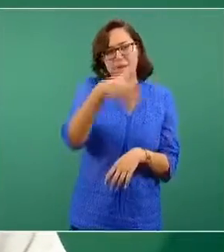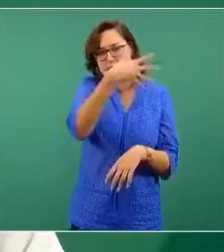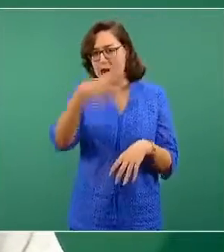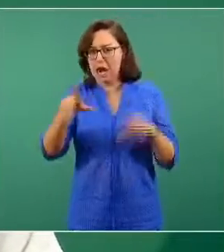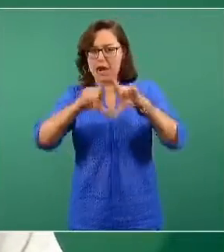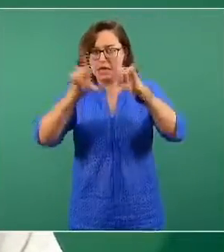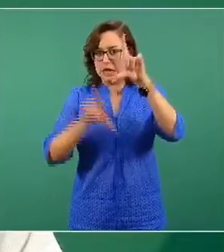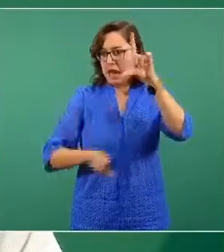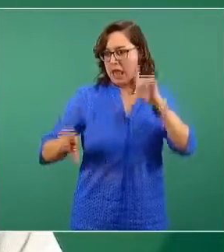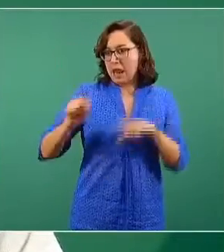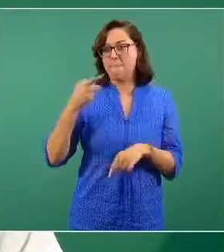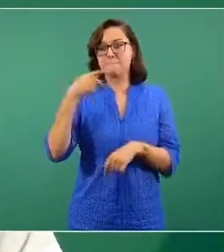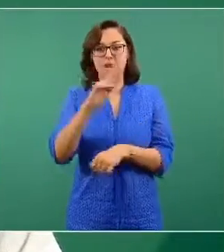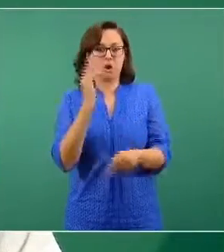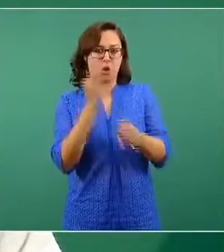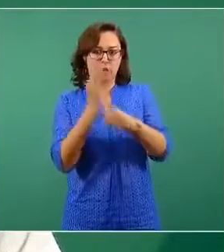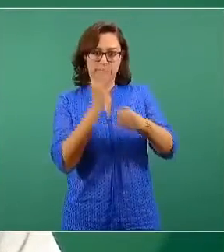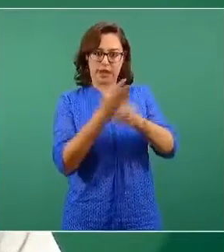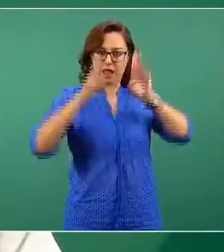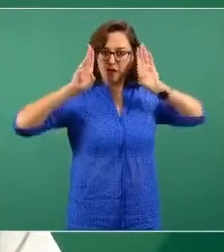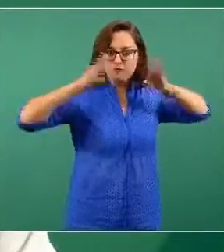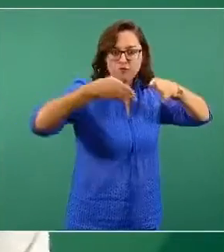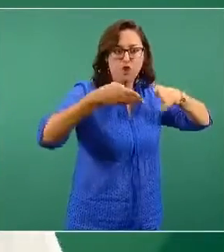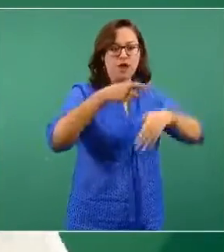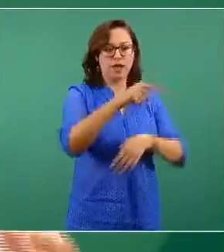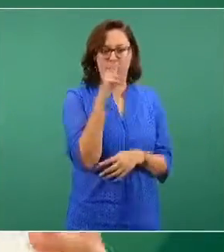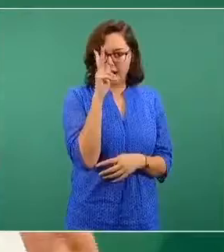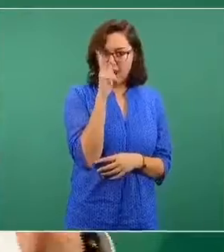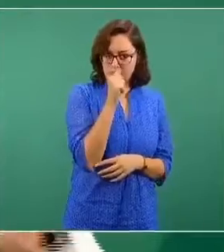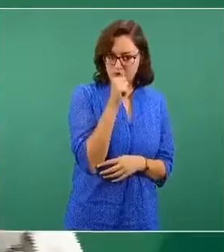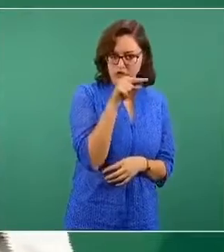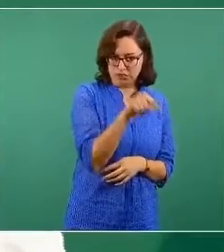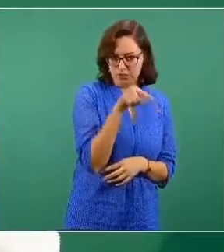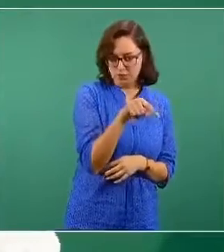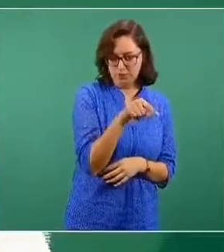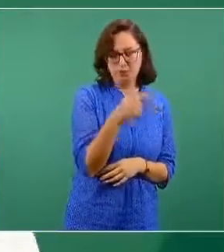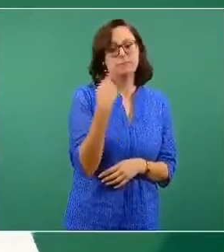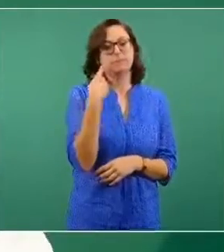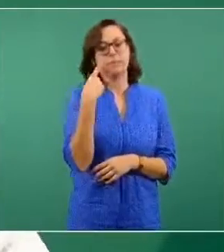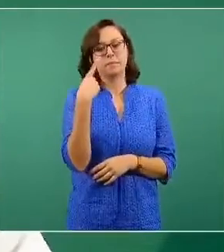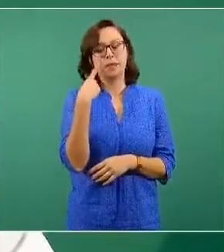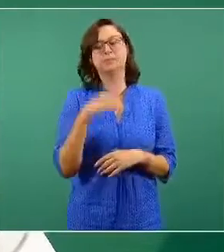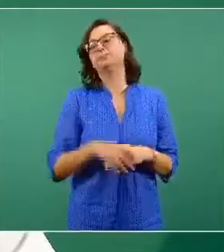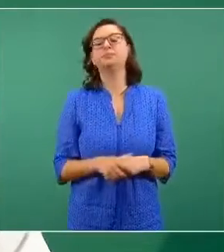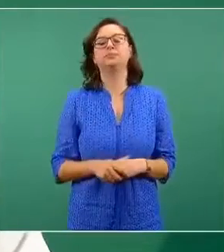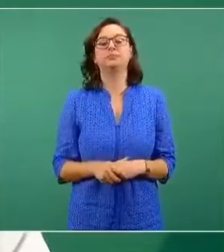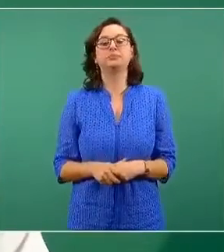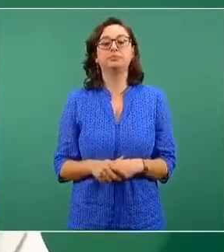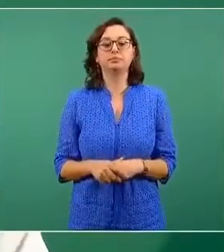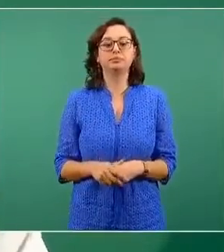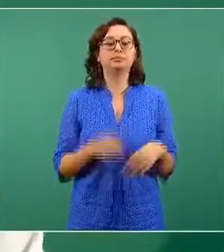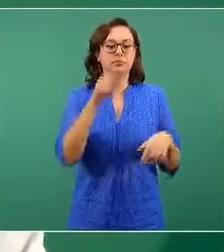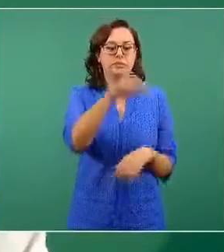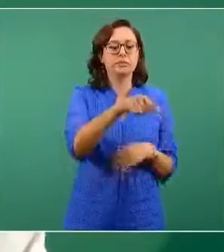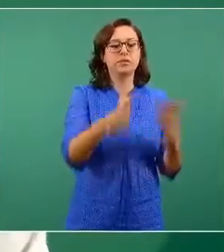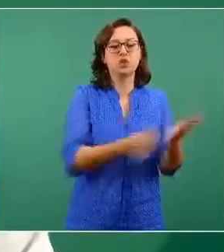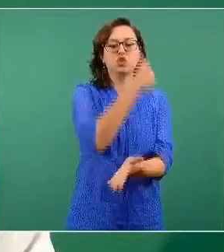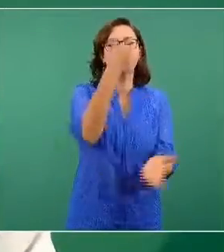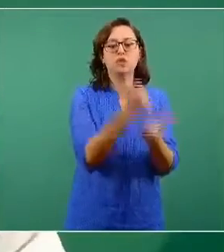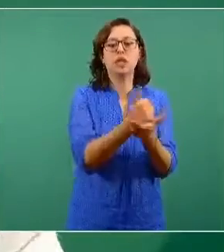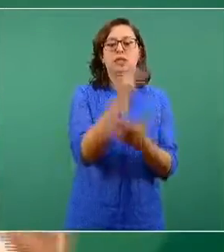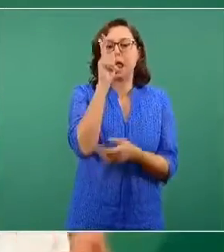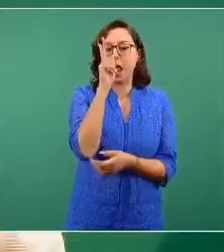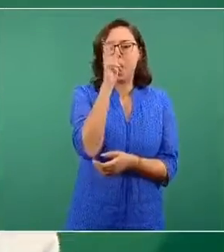pregunta de Demián Duarte, quiero ponerlo de manera específica, es usted vive en una ciudad, Hermosillo, Sonora,